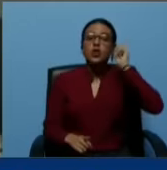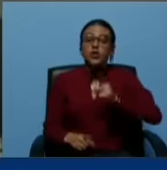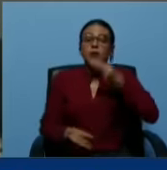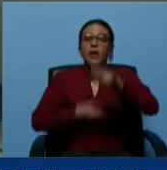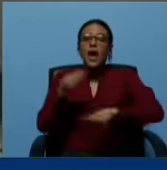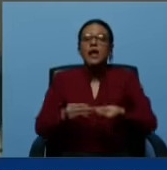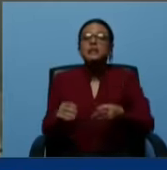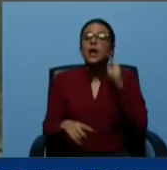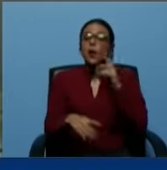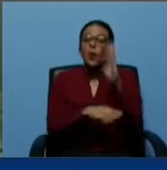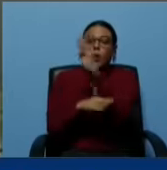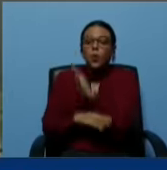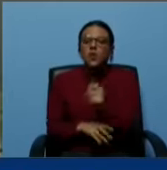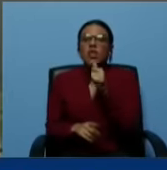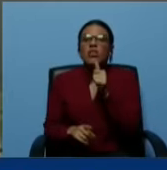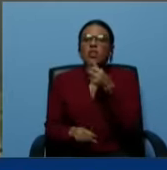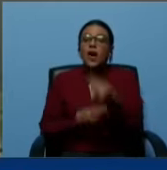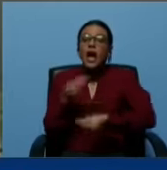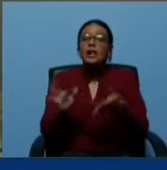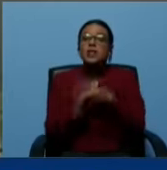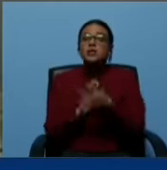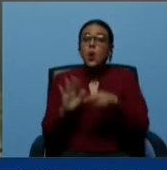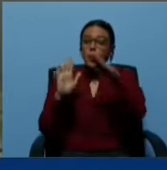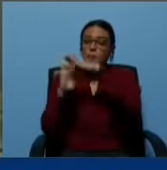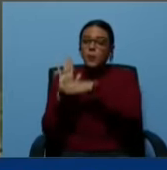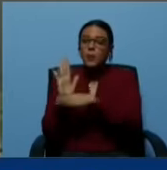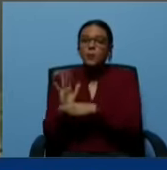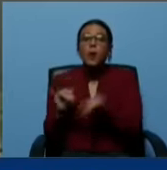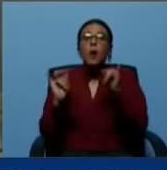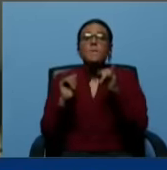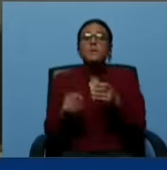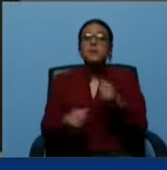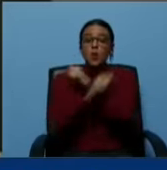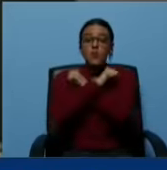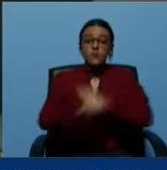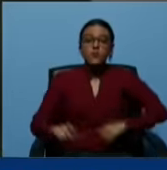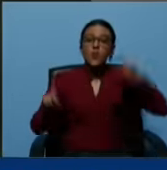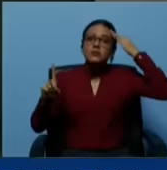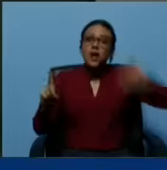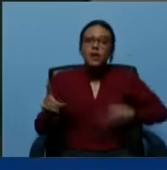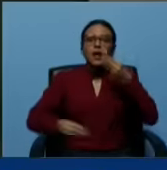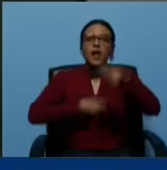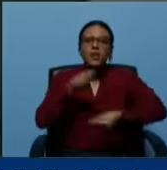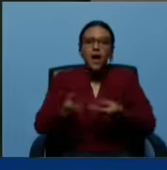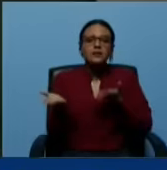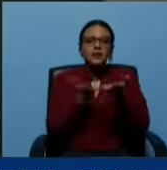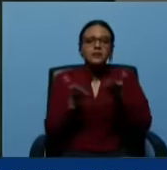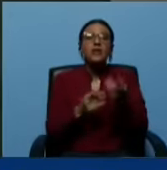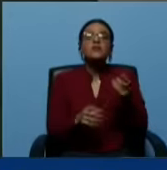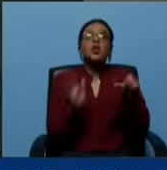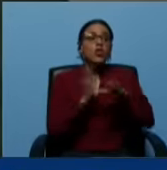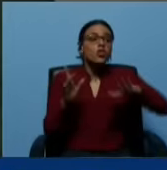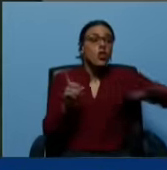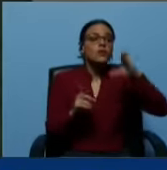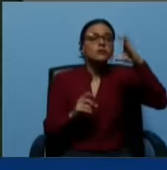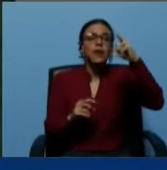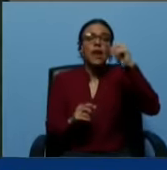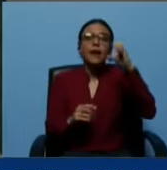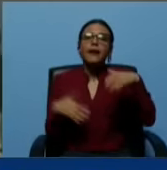en custodia del Plan República y las Fuerzas Armadas a disposición del Consejo Nacional Electoral.